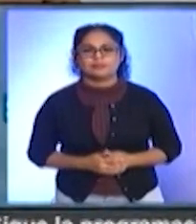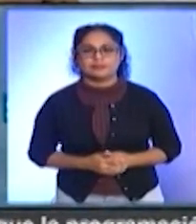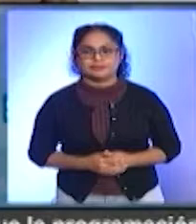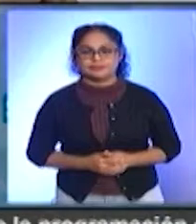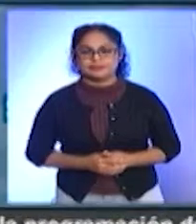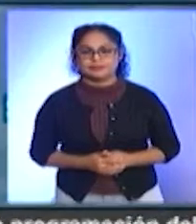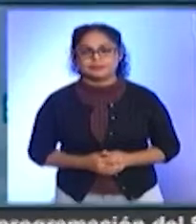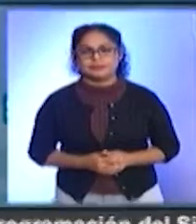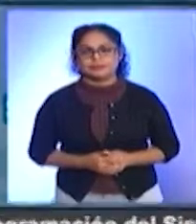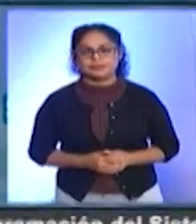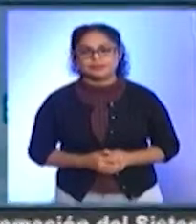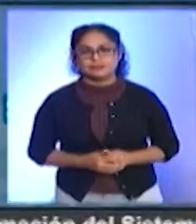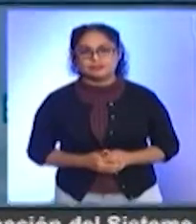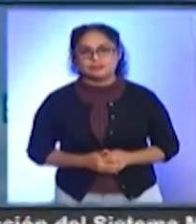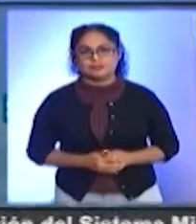Leticia Ruano.